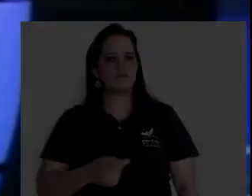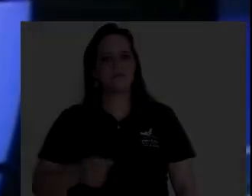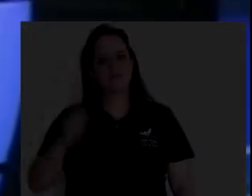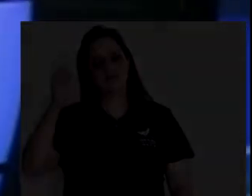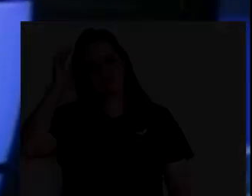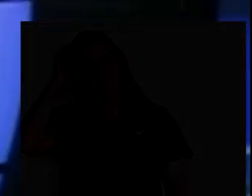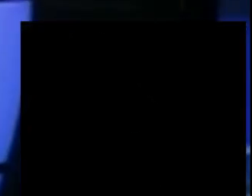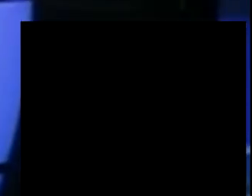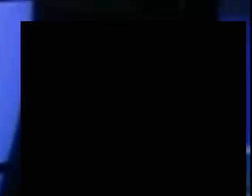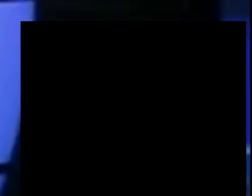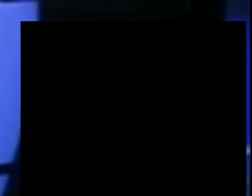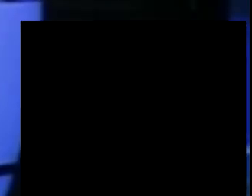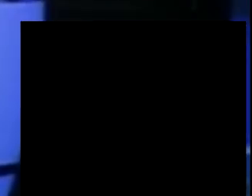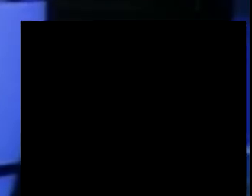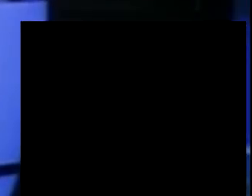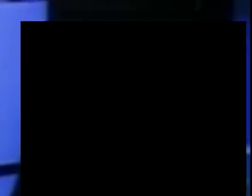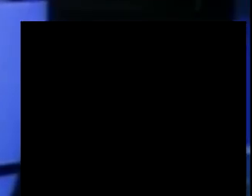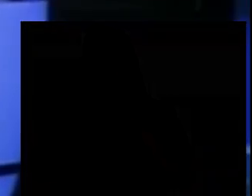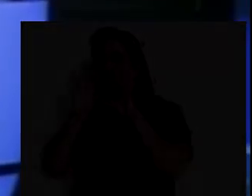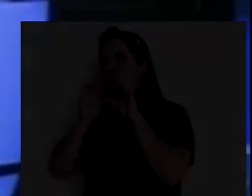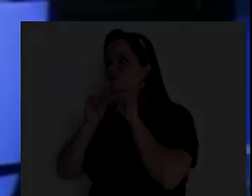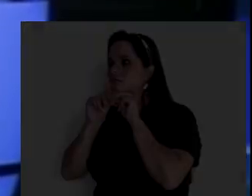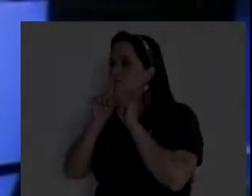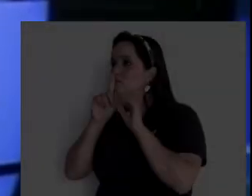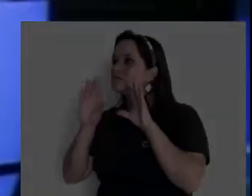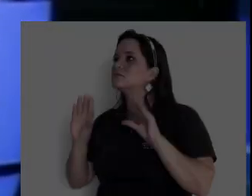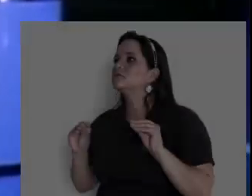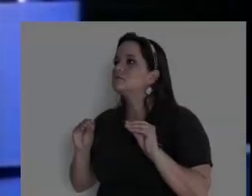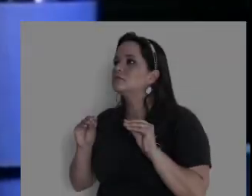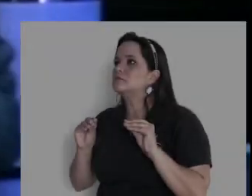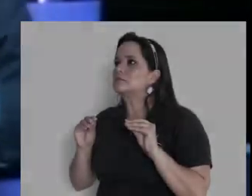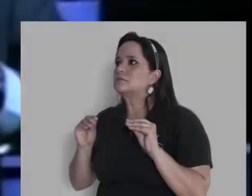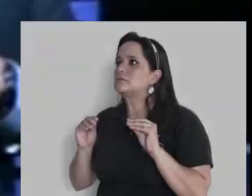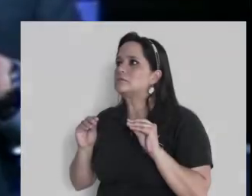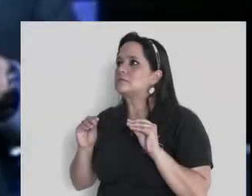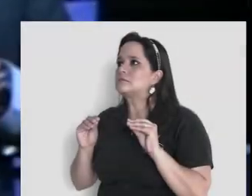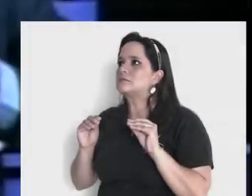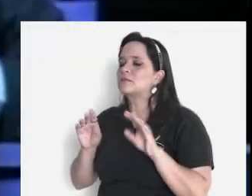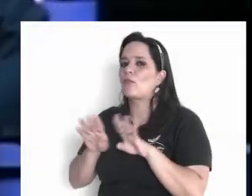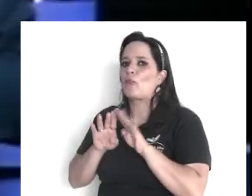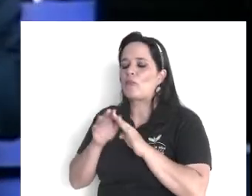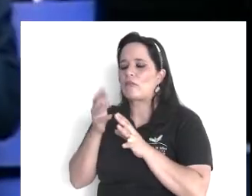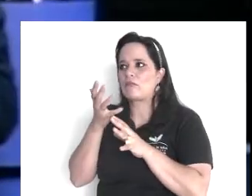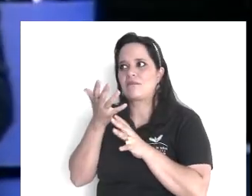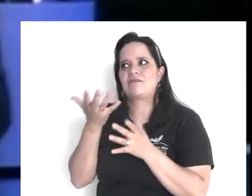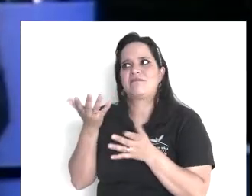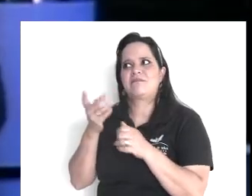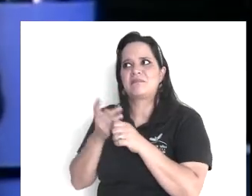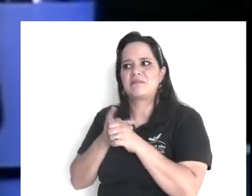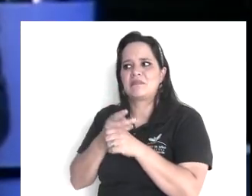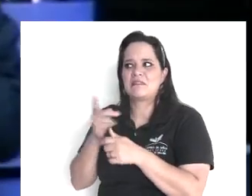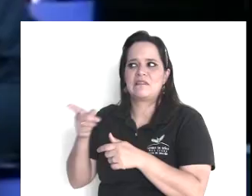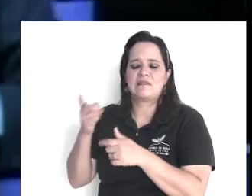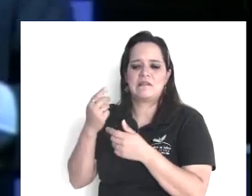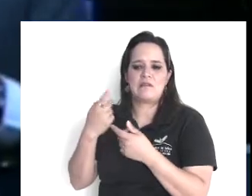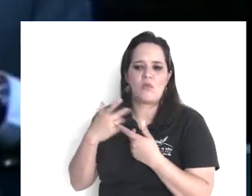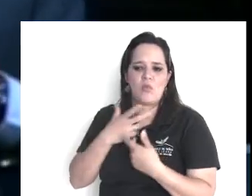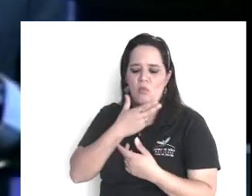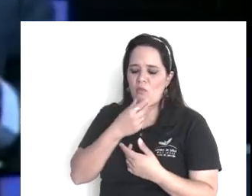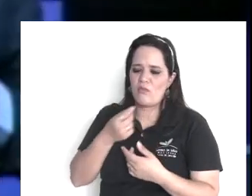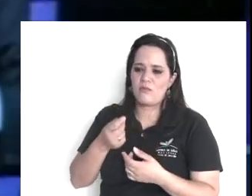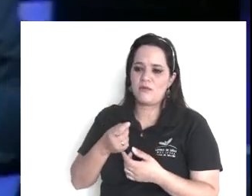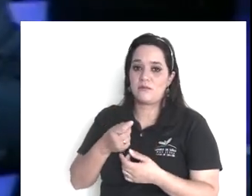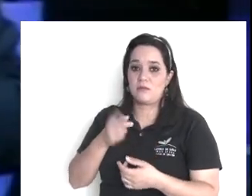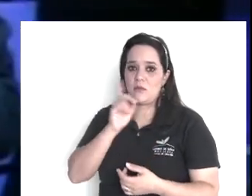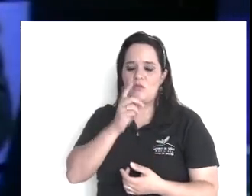fíjate nomás, que pena, no, y luego voltea con nosotros, y dice, miren señores, ustedes, ustedes tienen ahorita, la oportunidad de